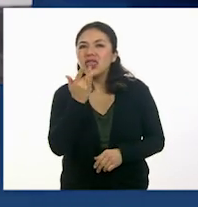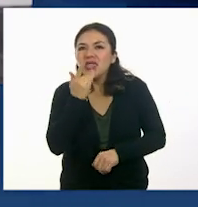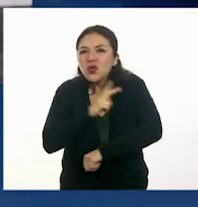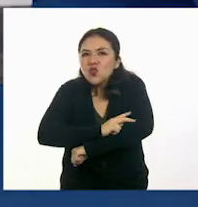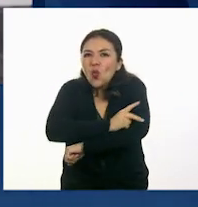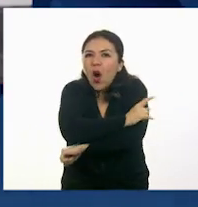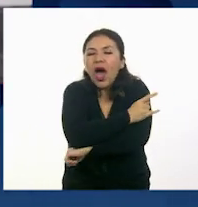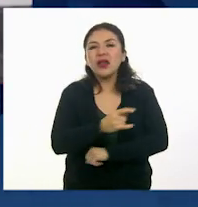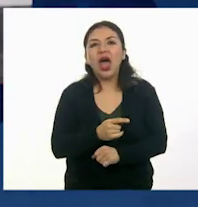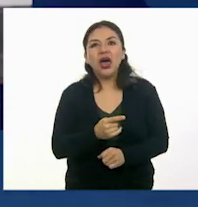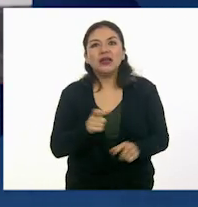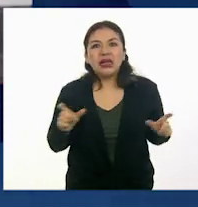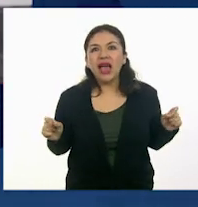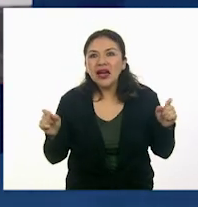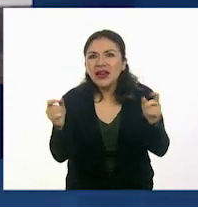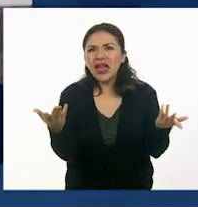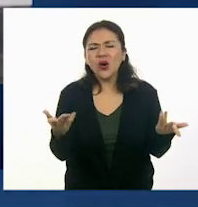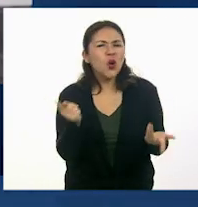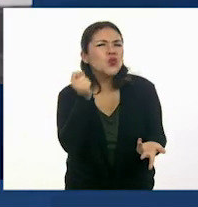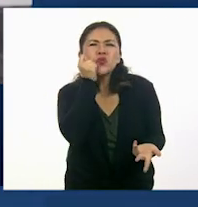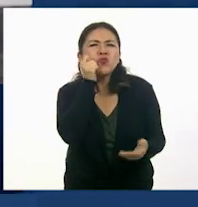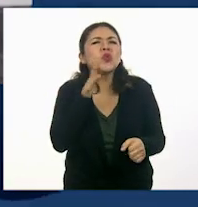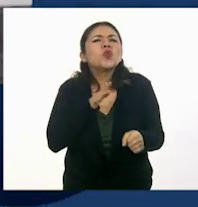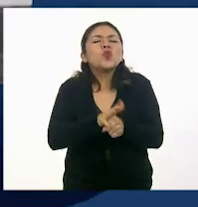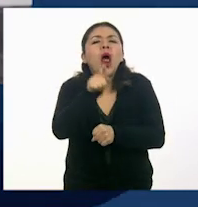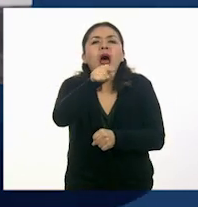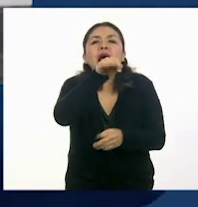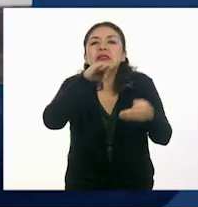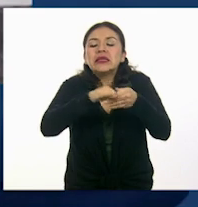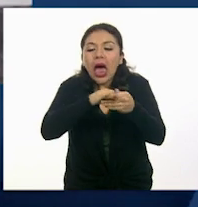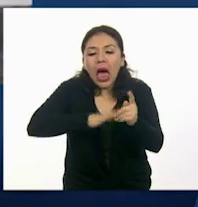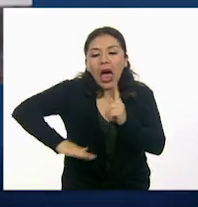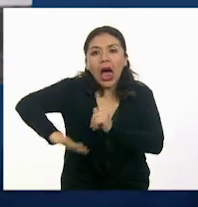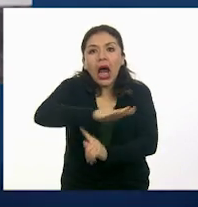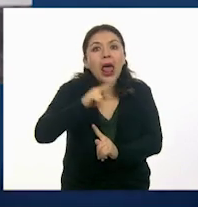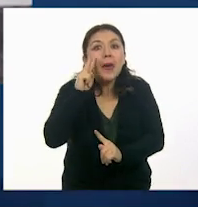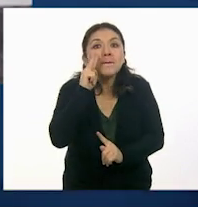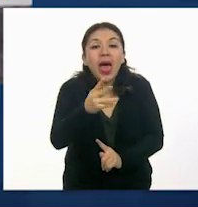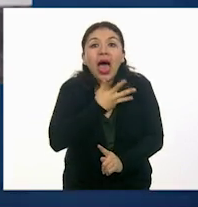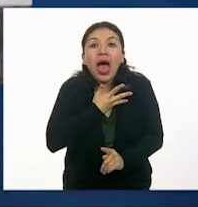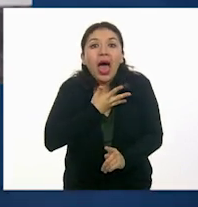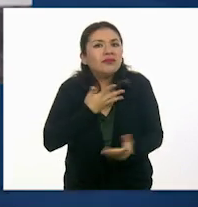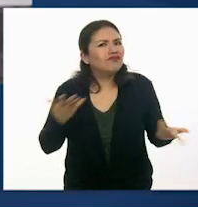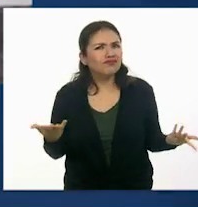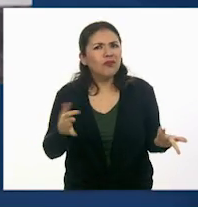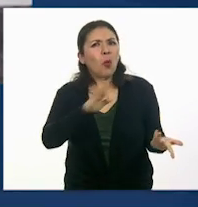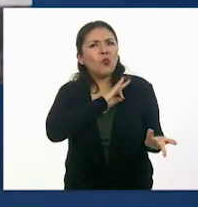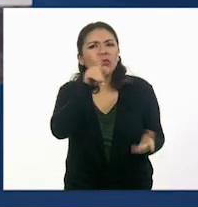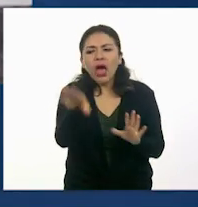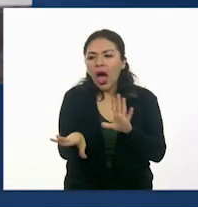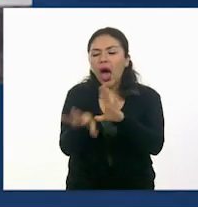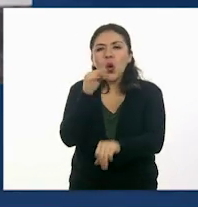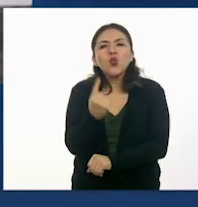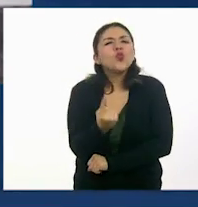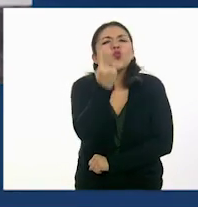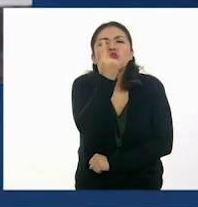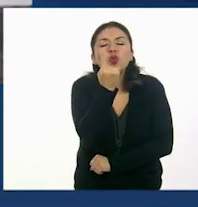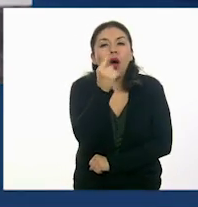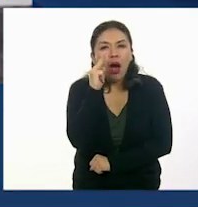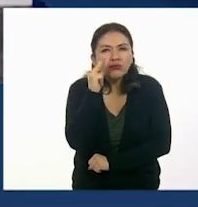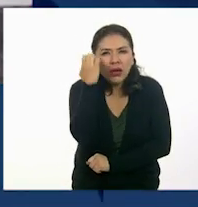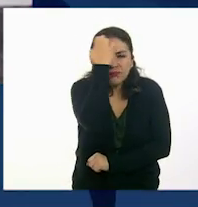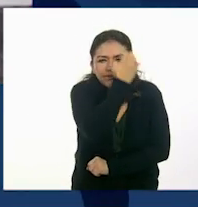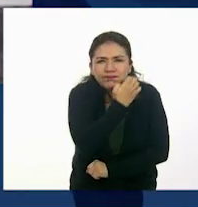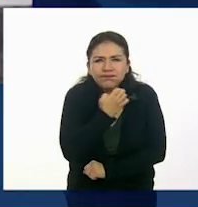cangrejos. Sin importar cuáles sean los animales que están a tu alrededor, puedes elegir uno y